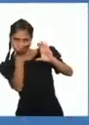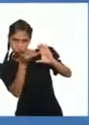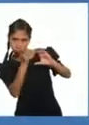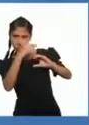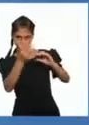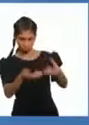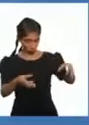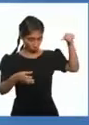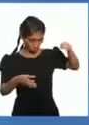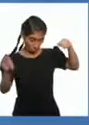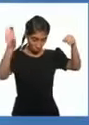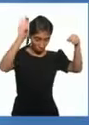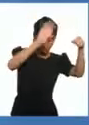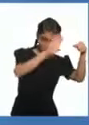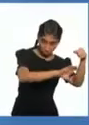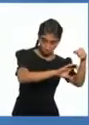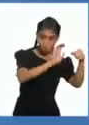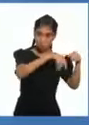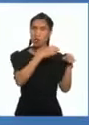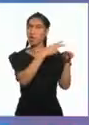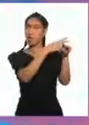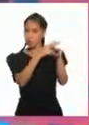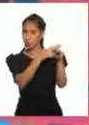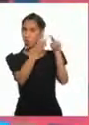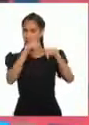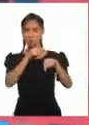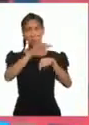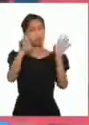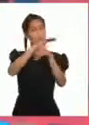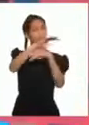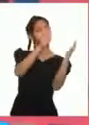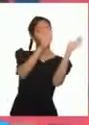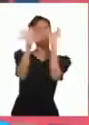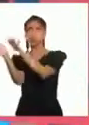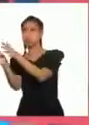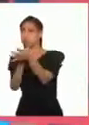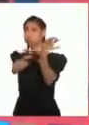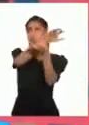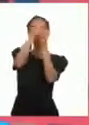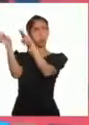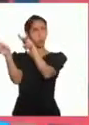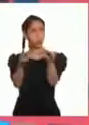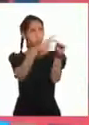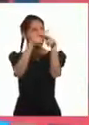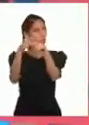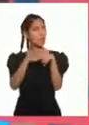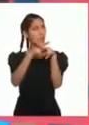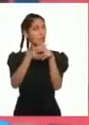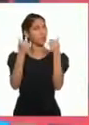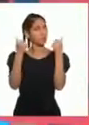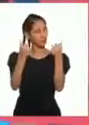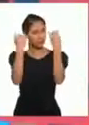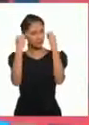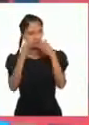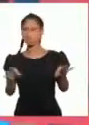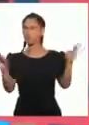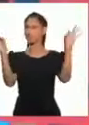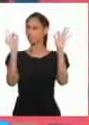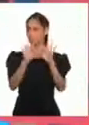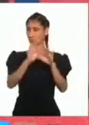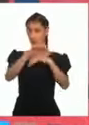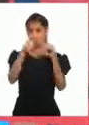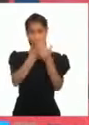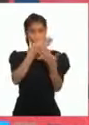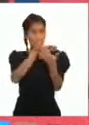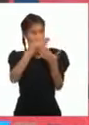el medio ambiente. ¡Qué buena idea, Lea! Es muy importante reciclar para evitar la destrucción de